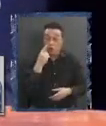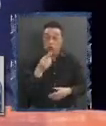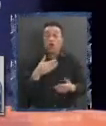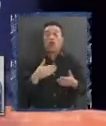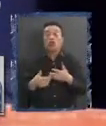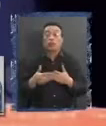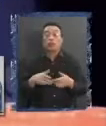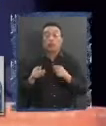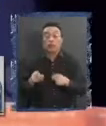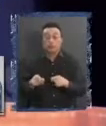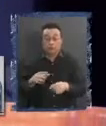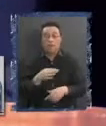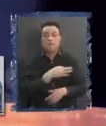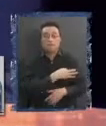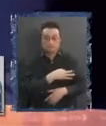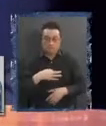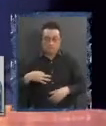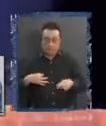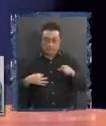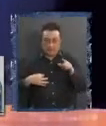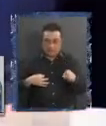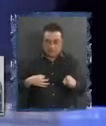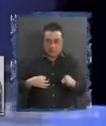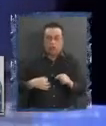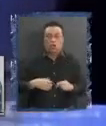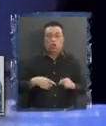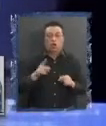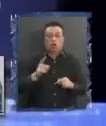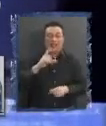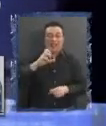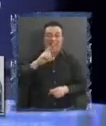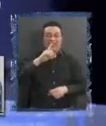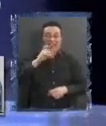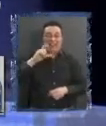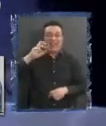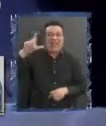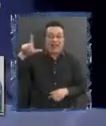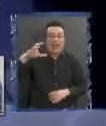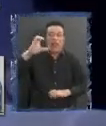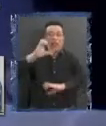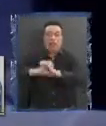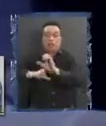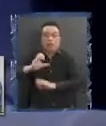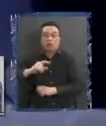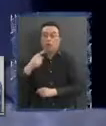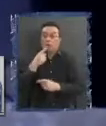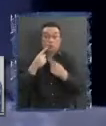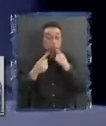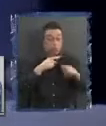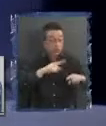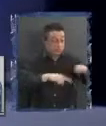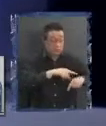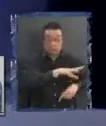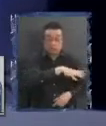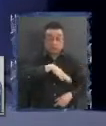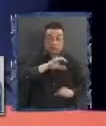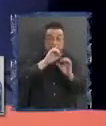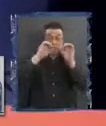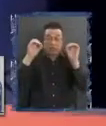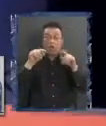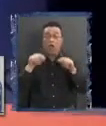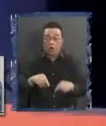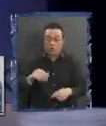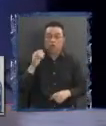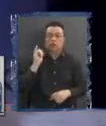En el ministerio, en la gerencia general de una empresa y no se le consulta a nadie en el territorio. Yo creo que hoy día sí tenemos una gran